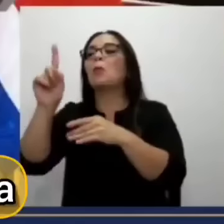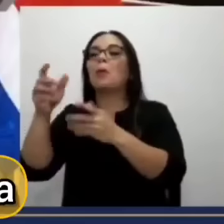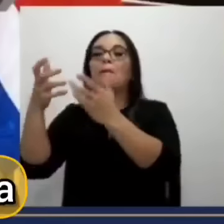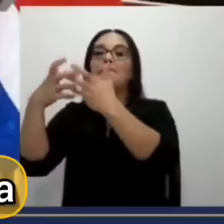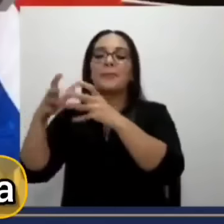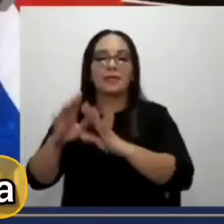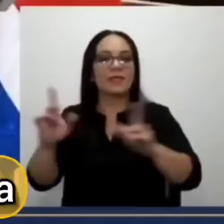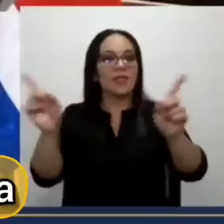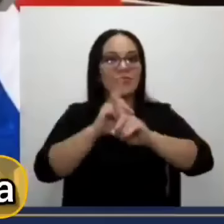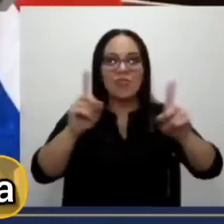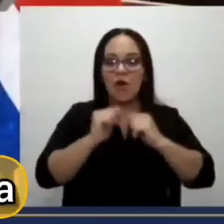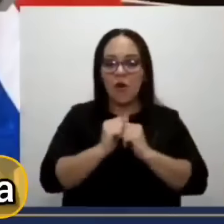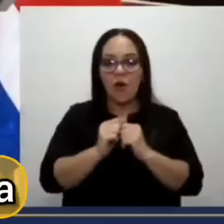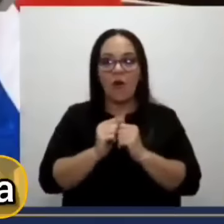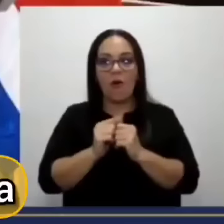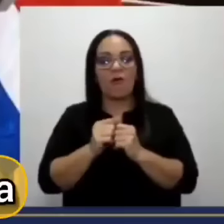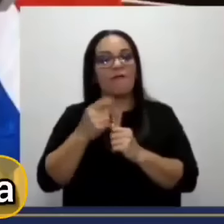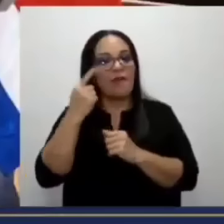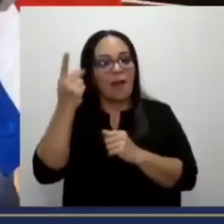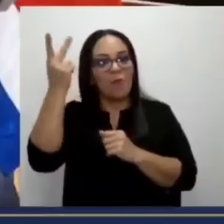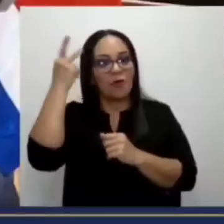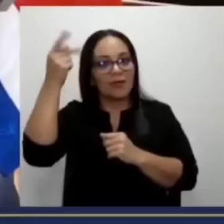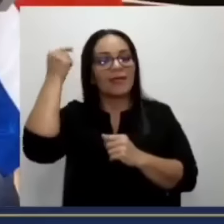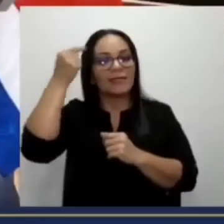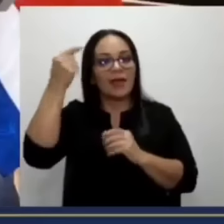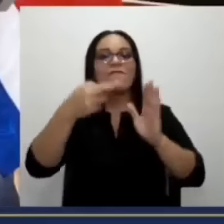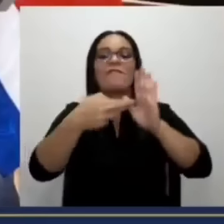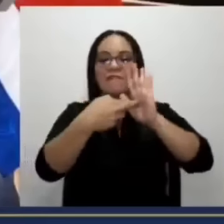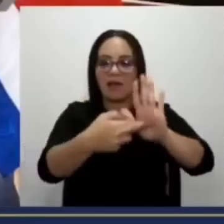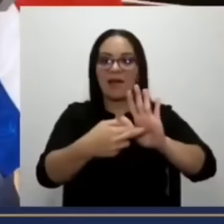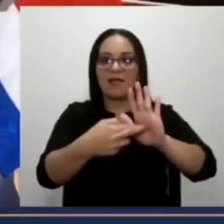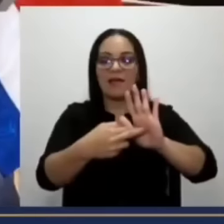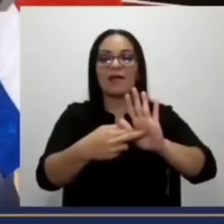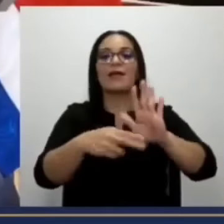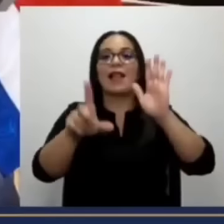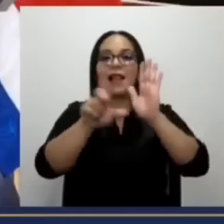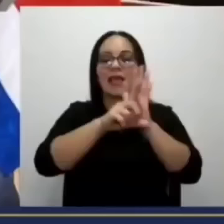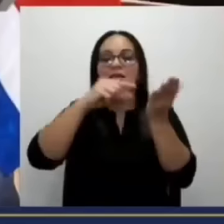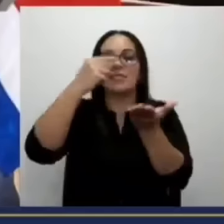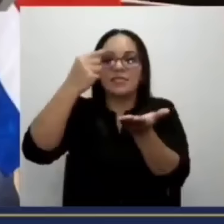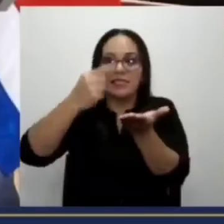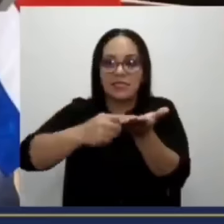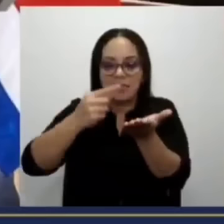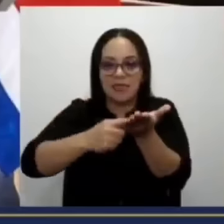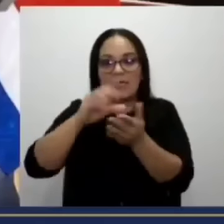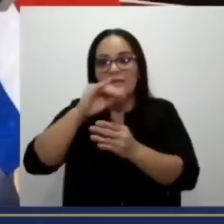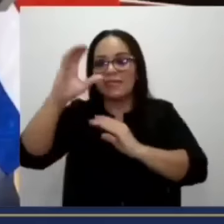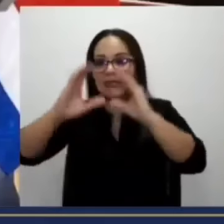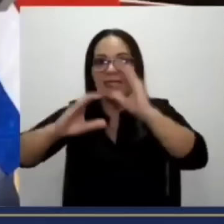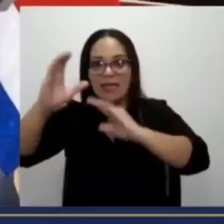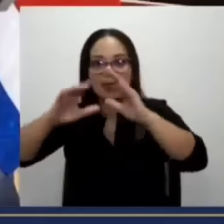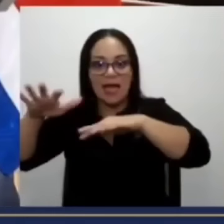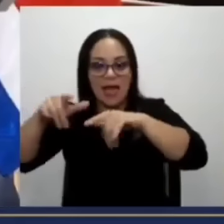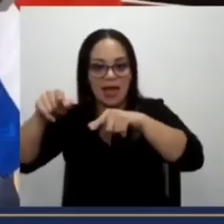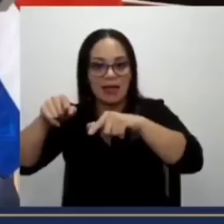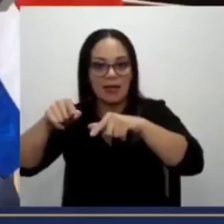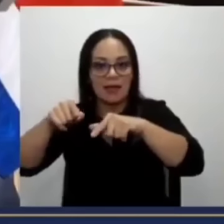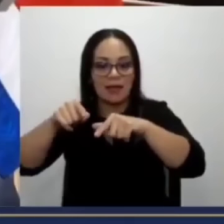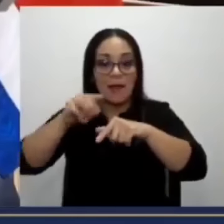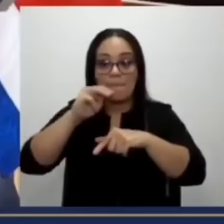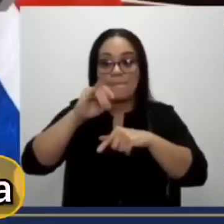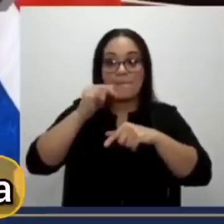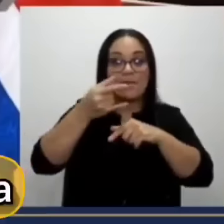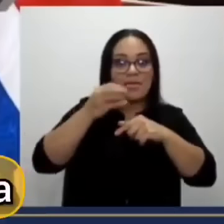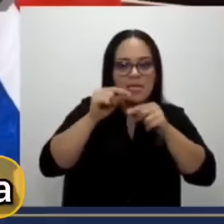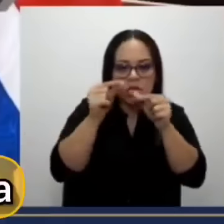de Estado reflejada en la ley Chips and Science Act, Microprocesadores y Ciencia,